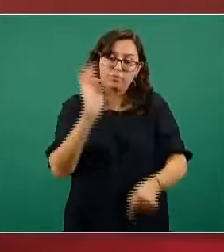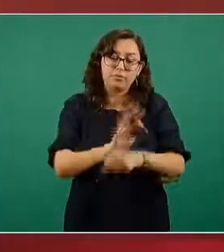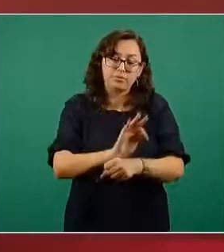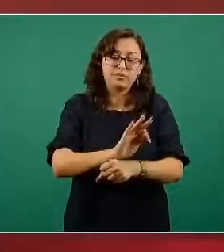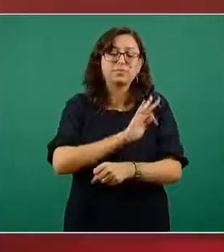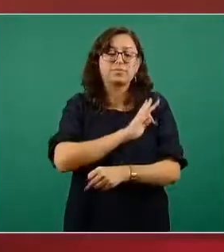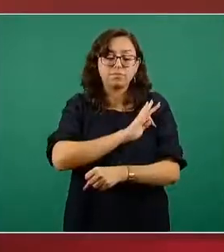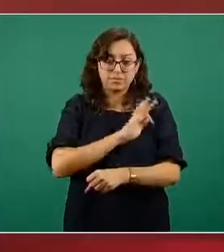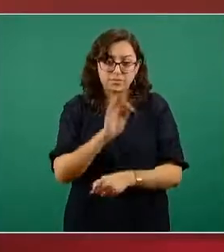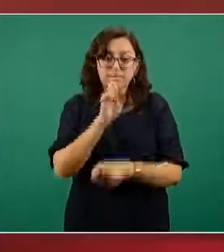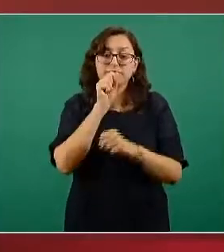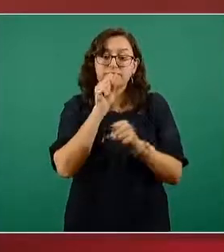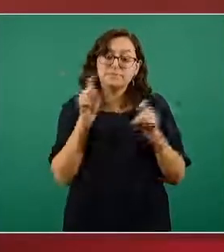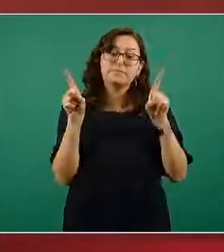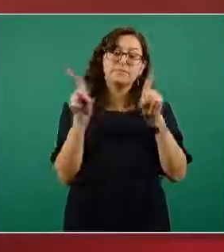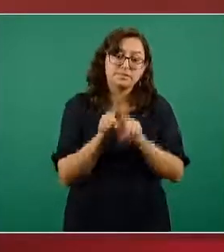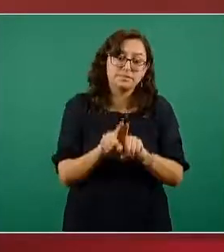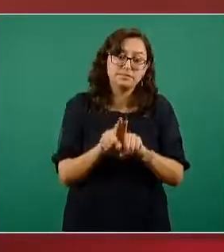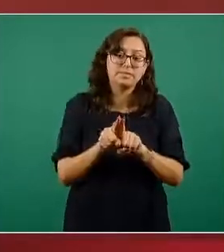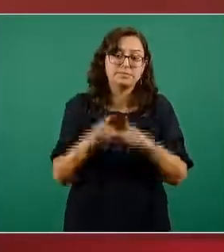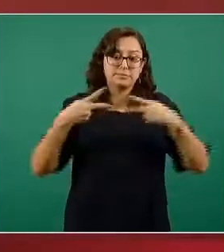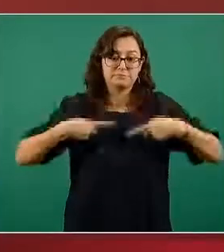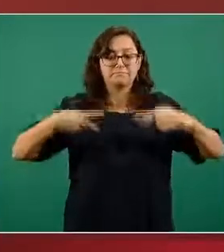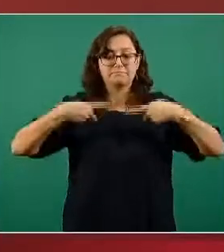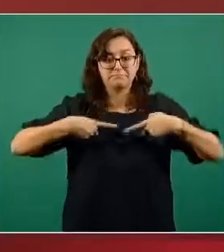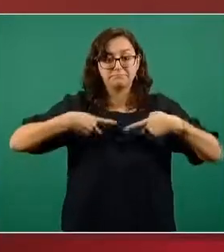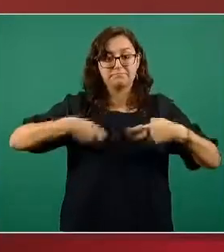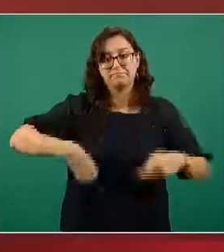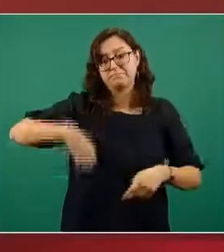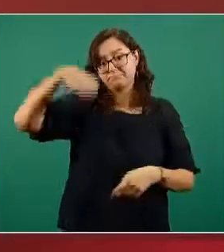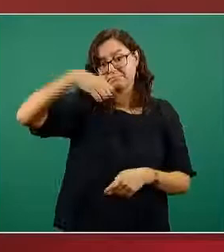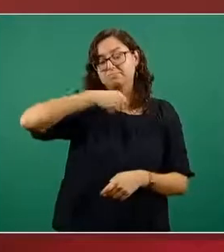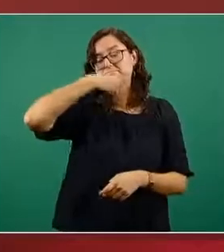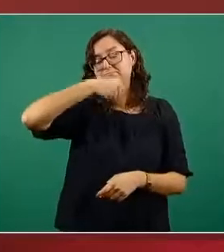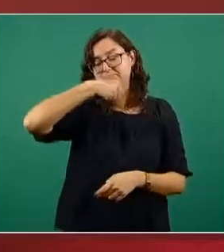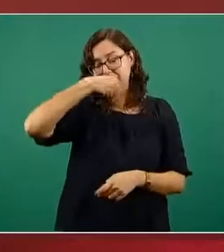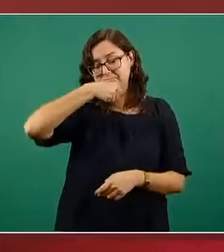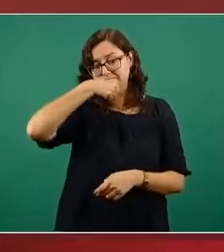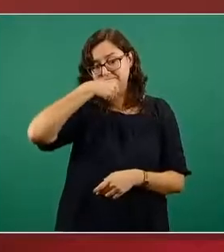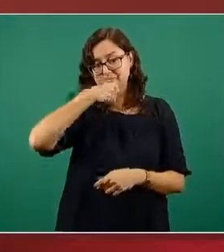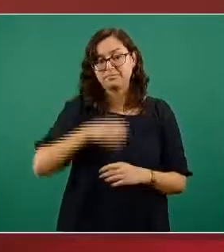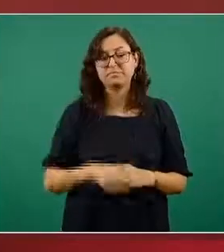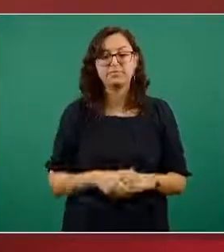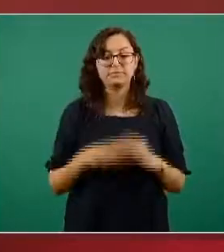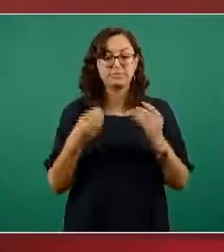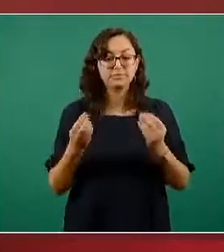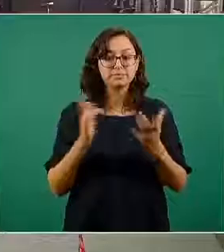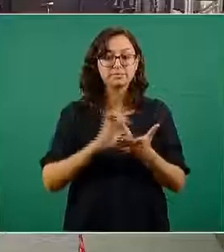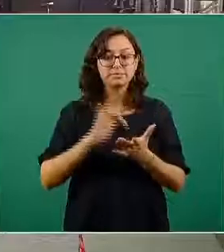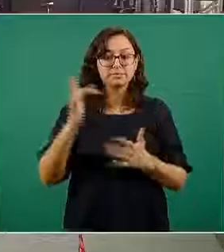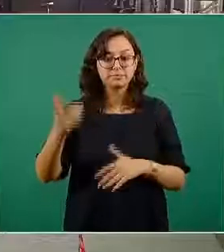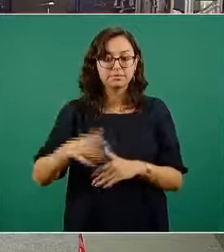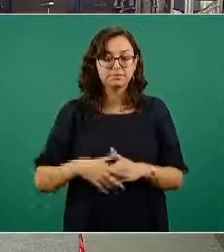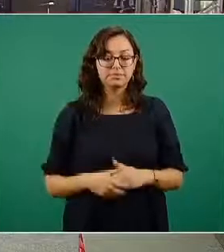efectiva o mayormente efectiva en personas de 60 y más años de edad muchas gracias